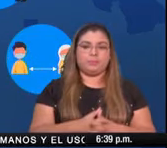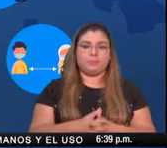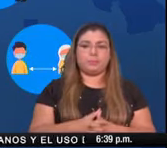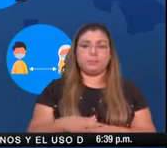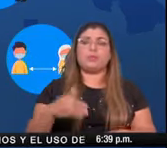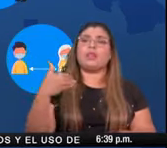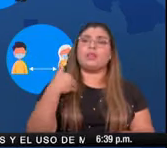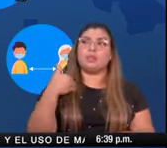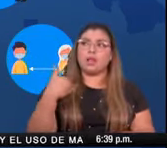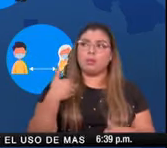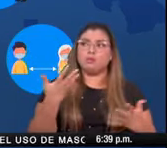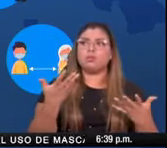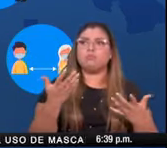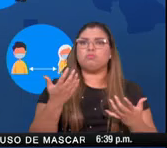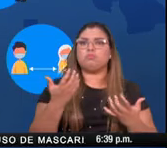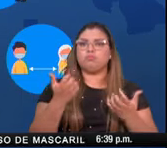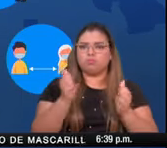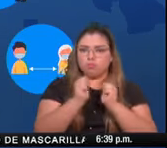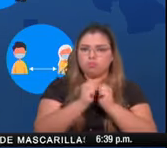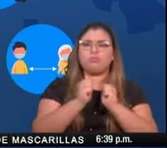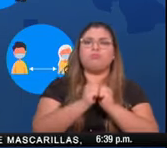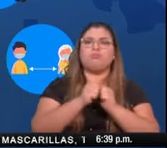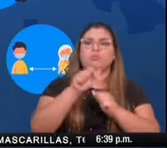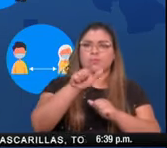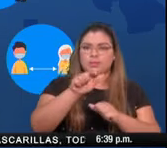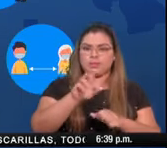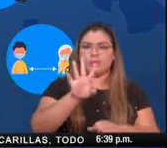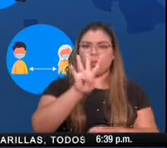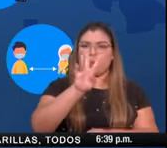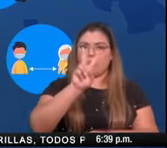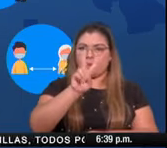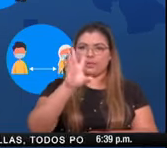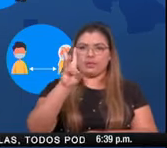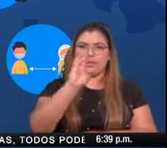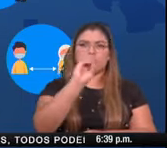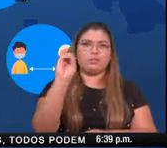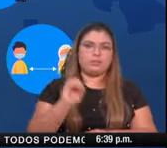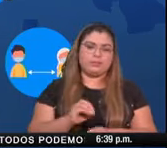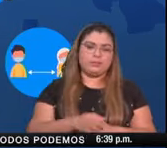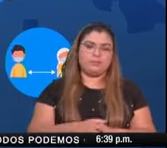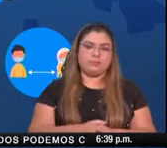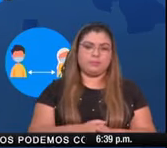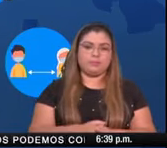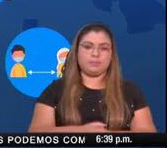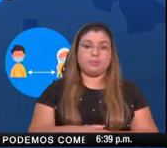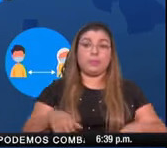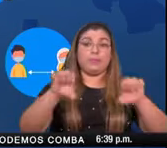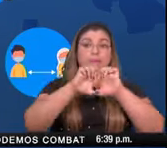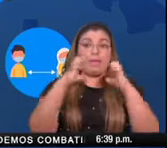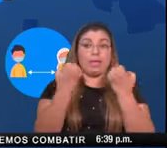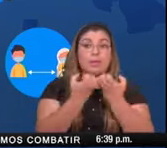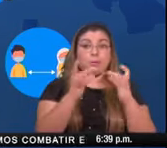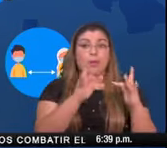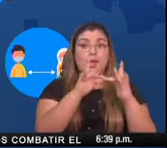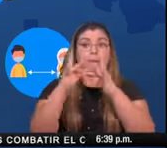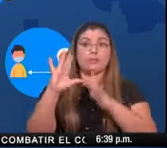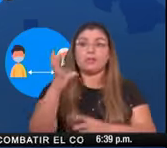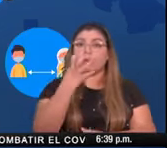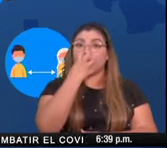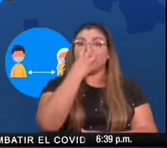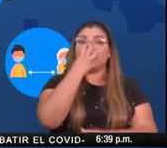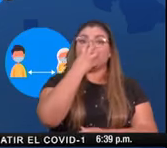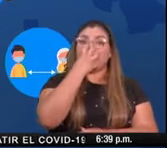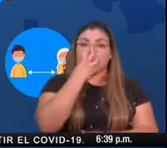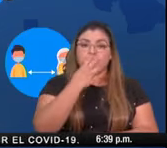tenemos una holgura en ese renglón también tenemos ventiladores un total de 242